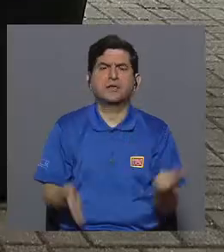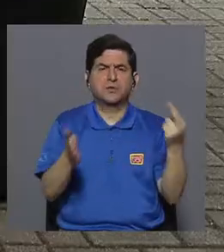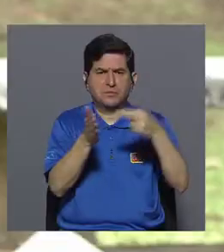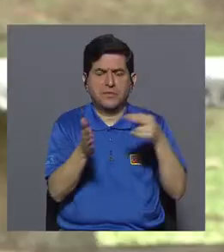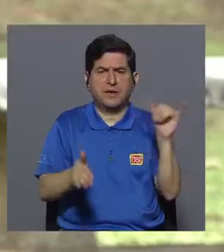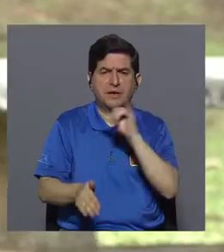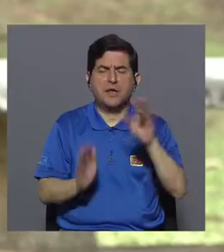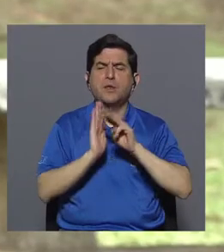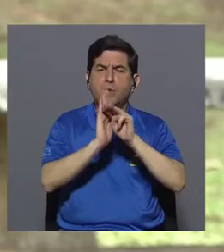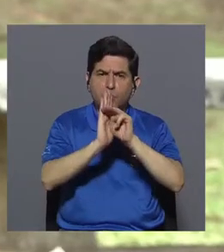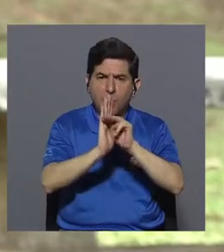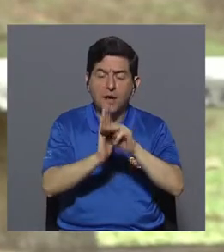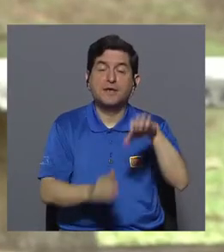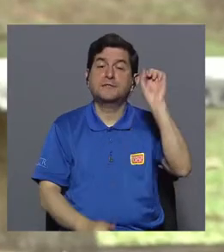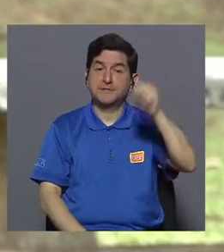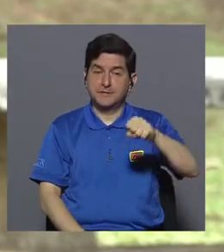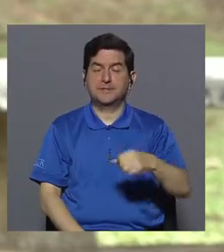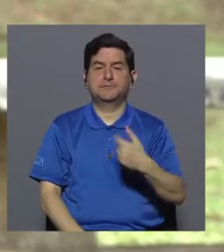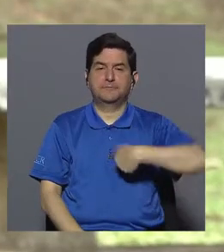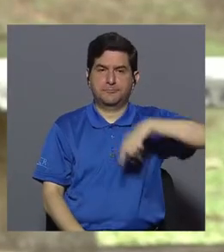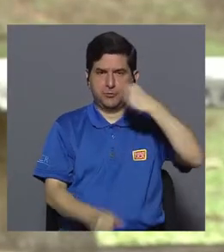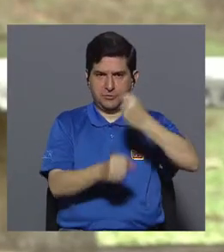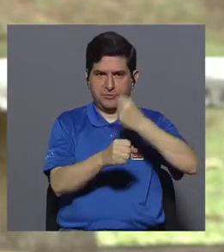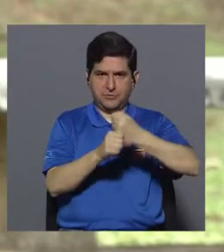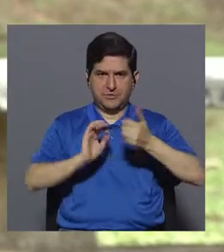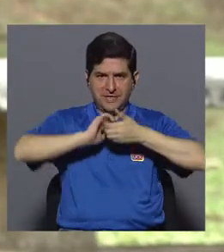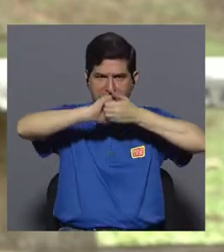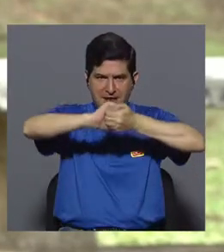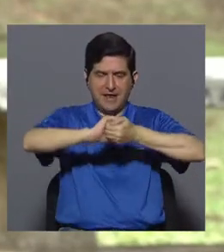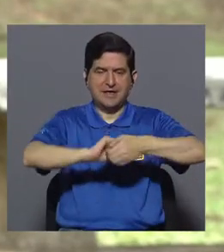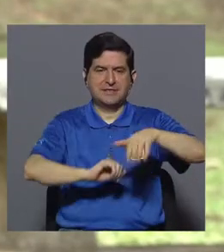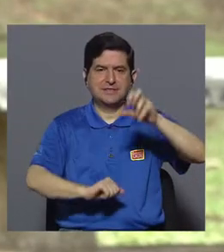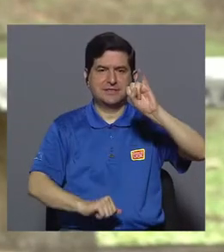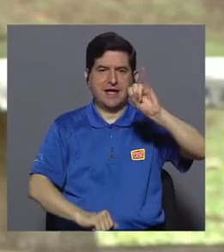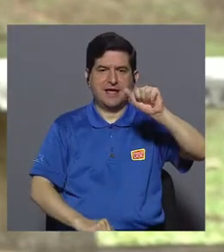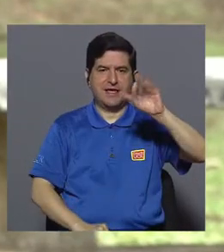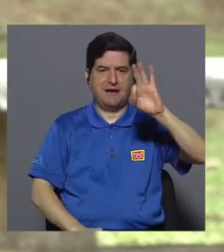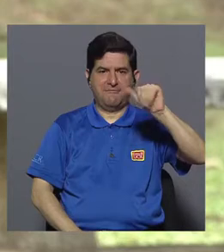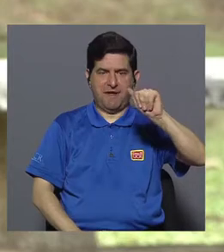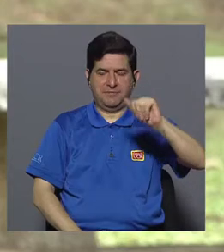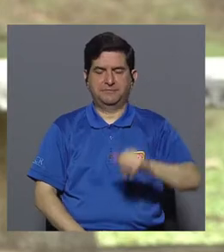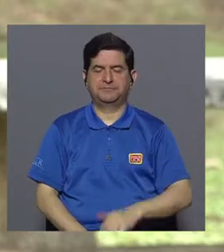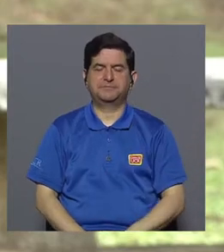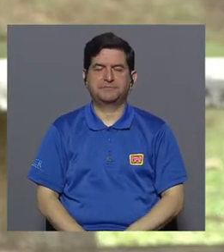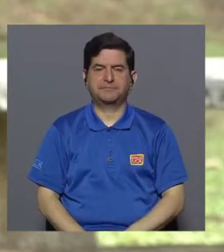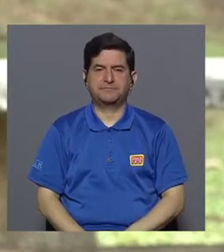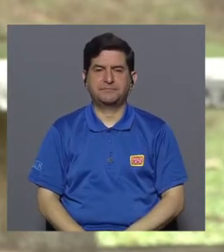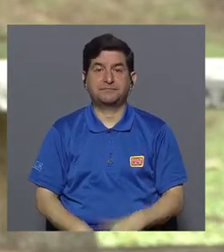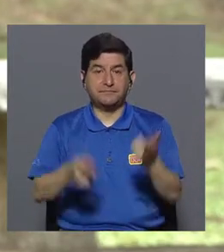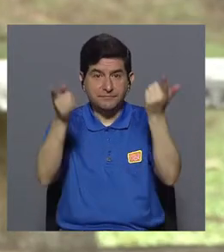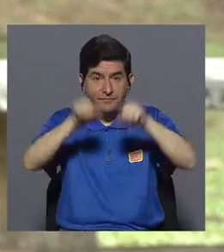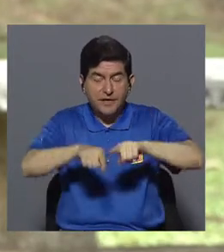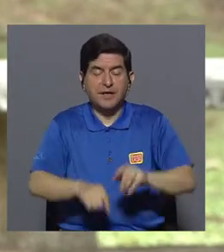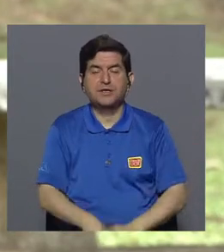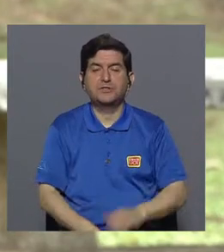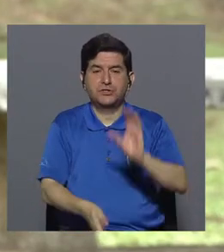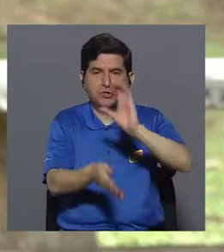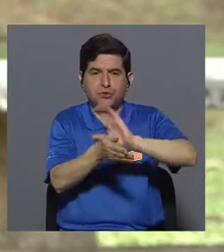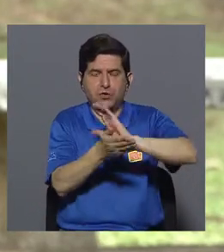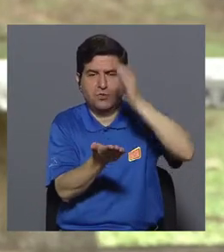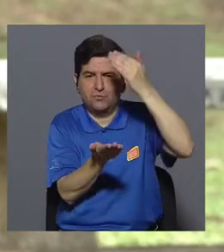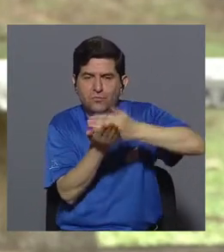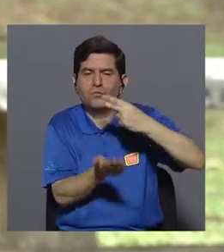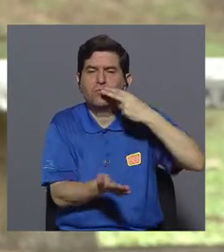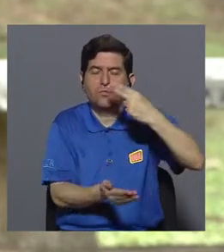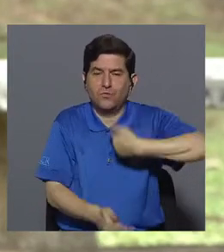este modelo. Sí, este, nosotros trabajamos mucho en alianza con el IAFA, ¿verdad? Y también nos, bueno, de hecho las clínicas